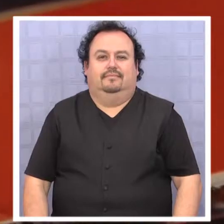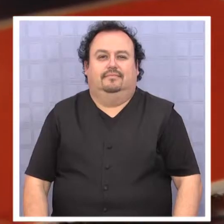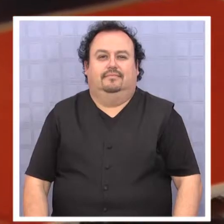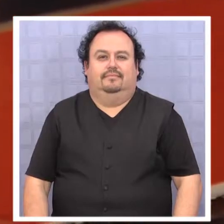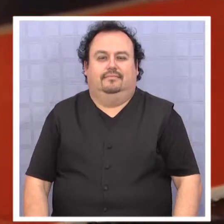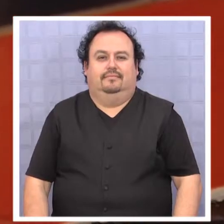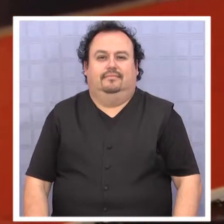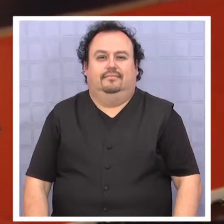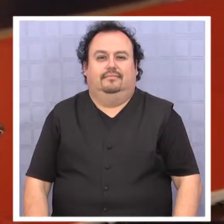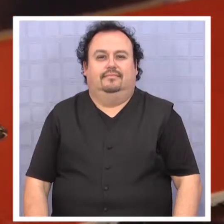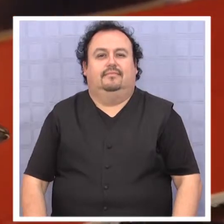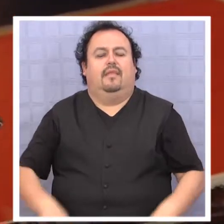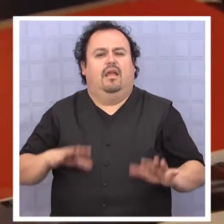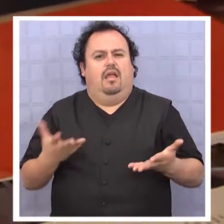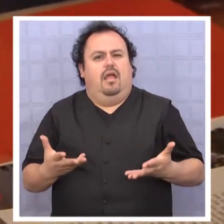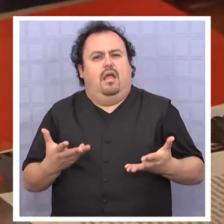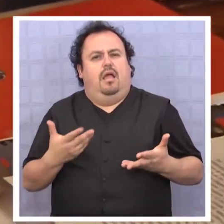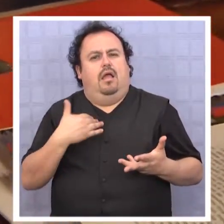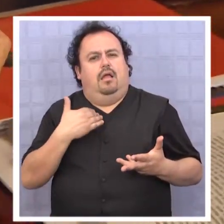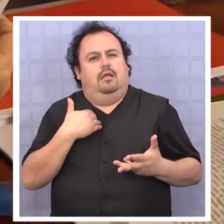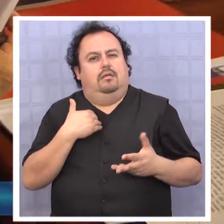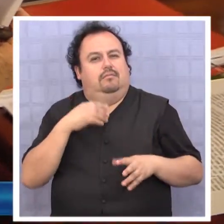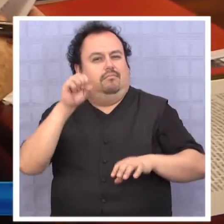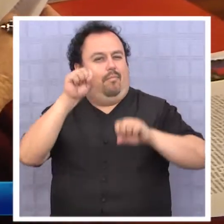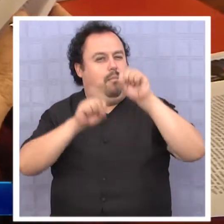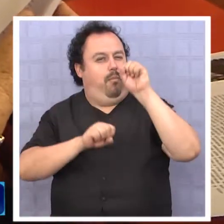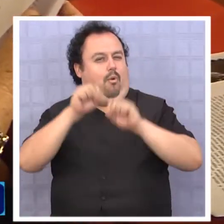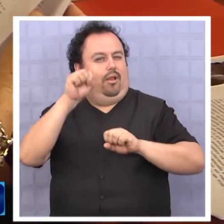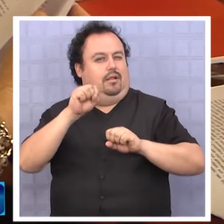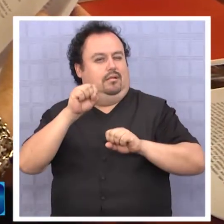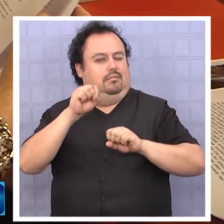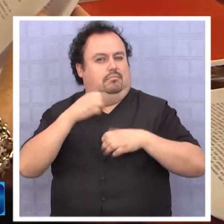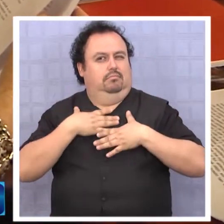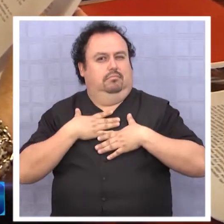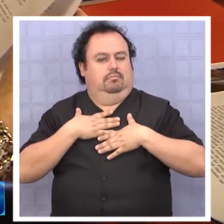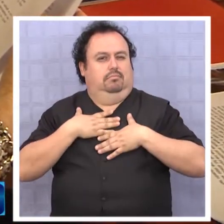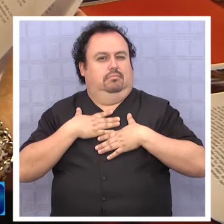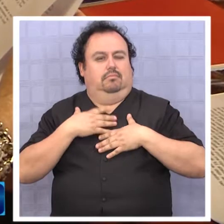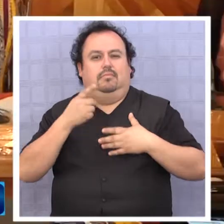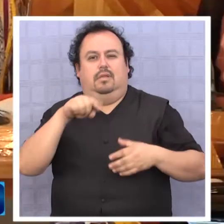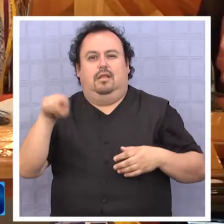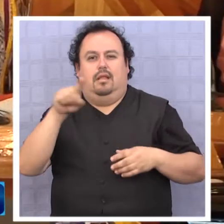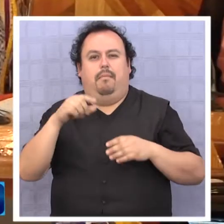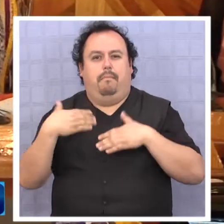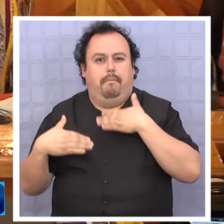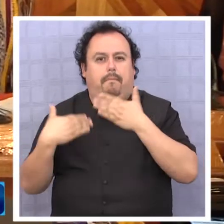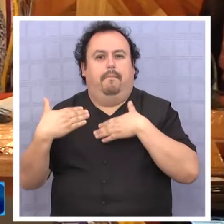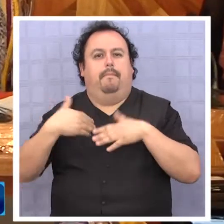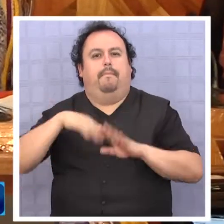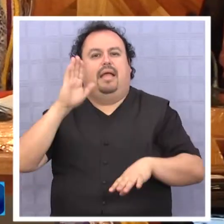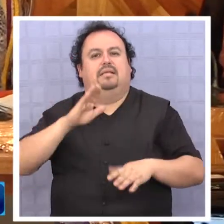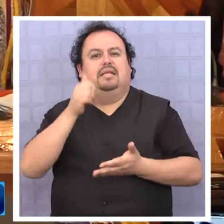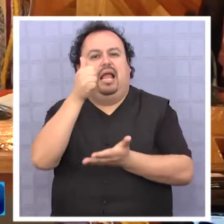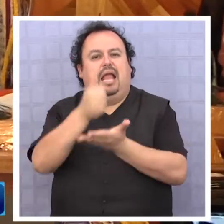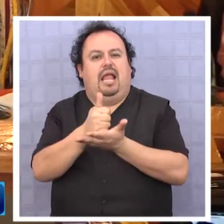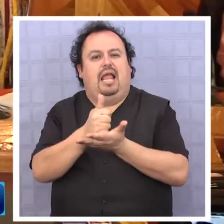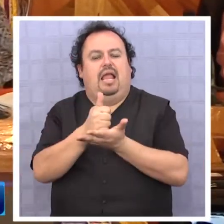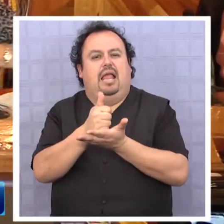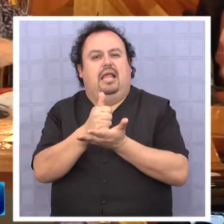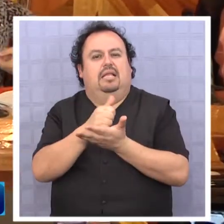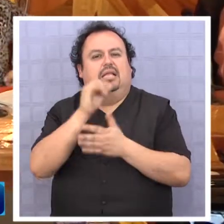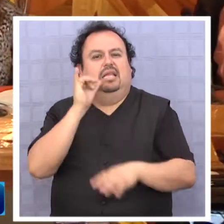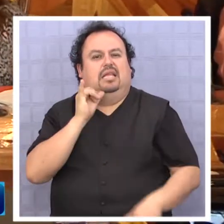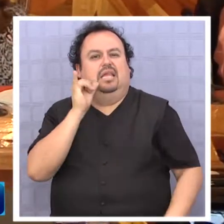Como una reacción de carácter político, que se irá acrecentando en el futuro, calificó la alcaldesa de Iquique